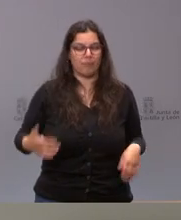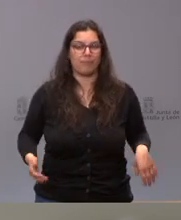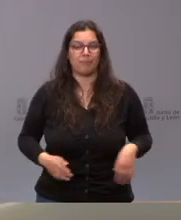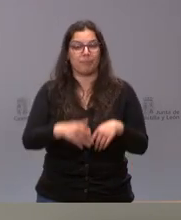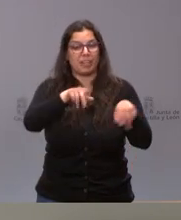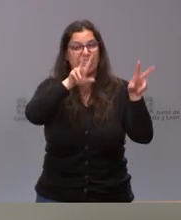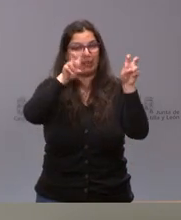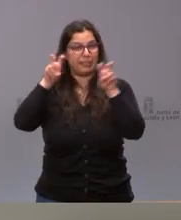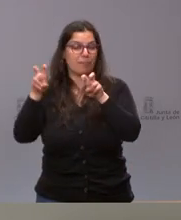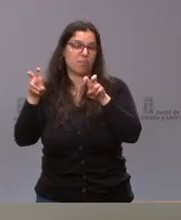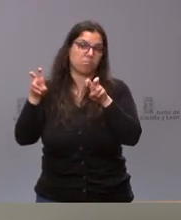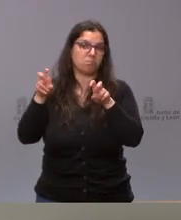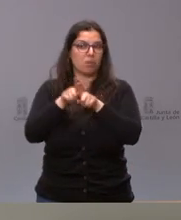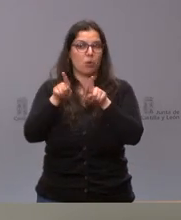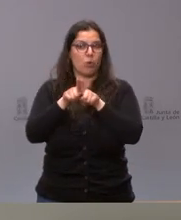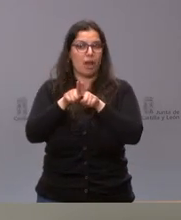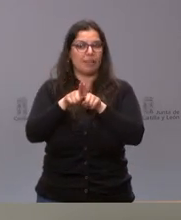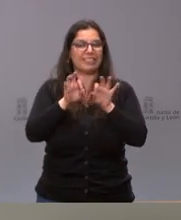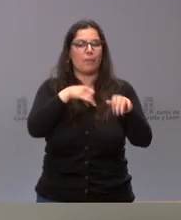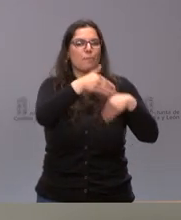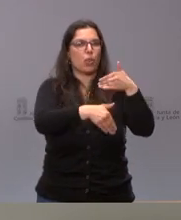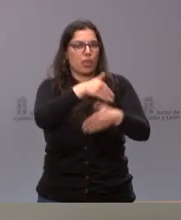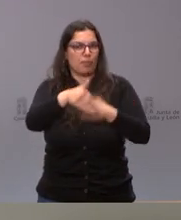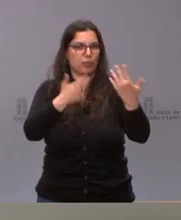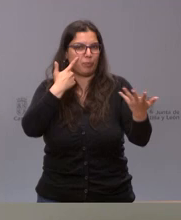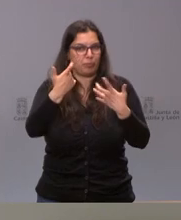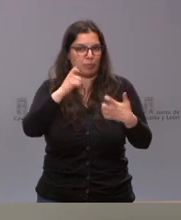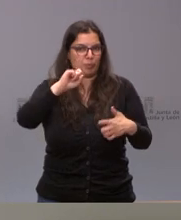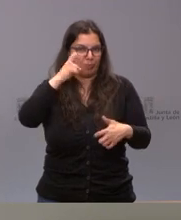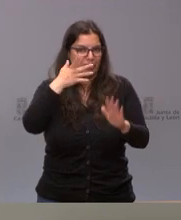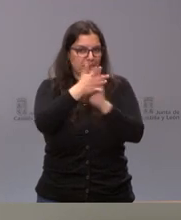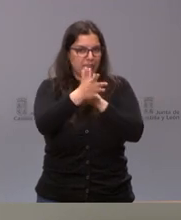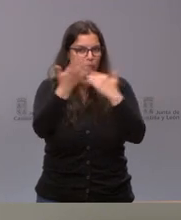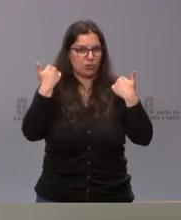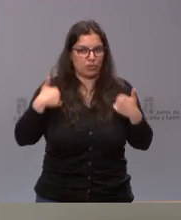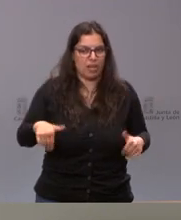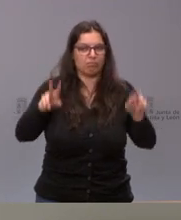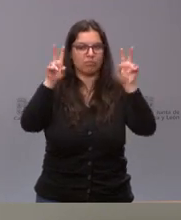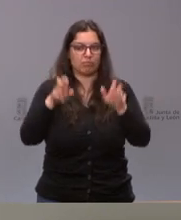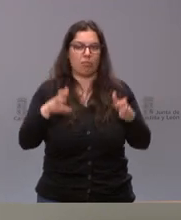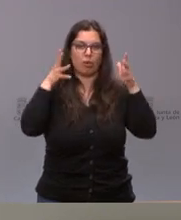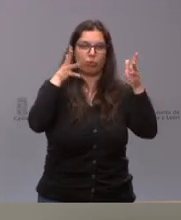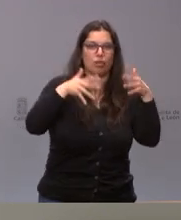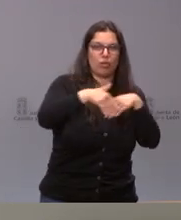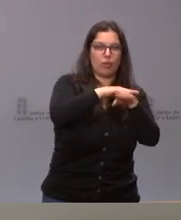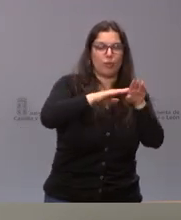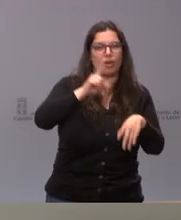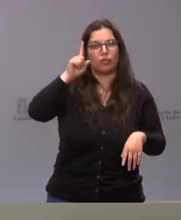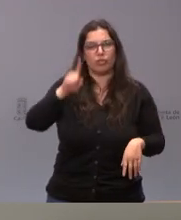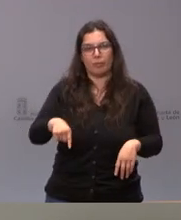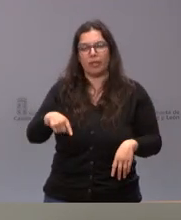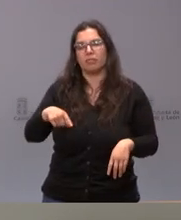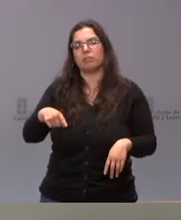más, digamos, procedimentales de cuanto les quería apuntar tanto del Consejo de Gobierno como de la